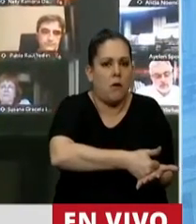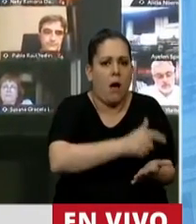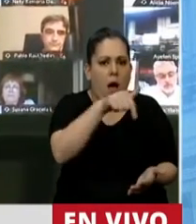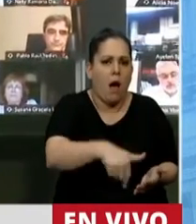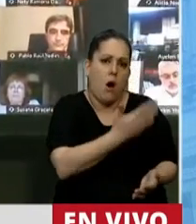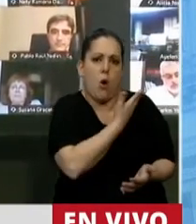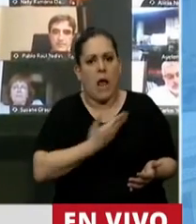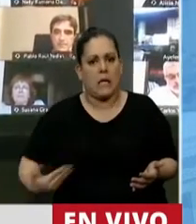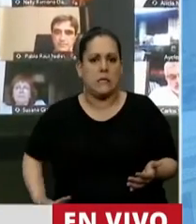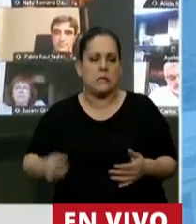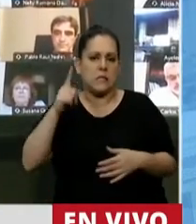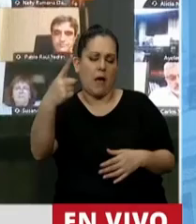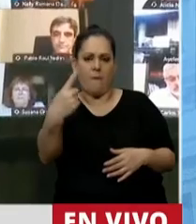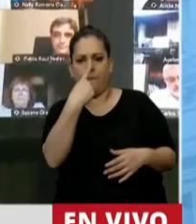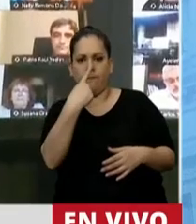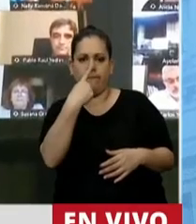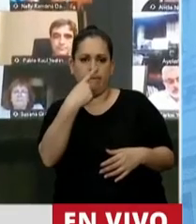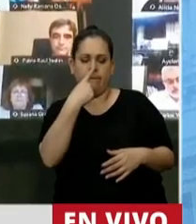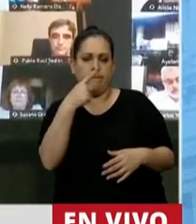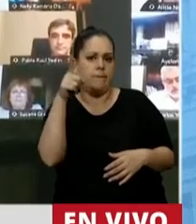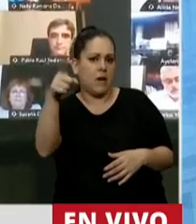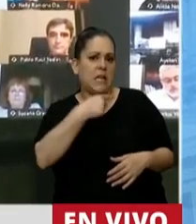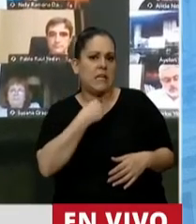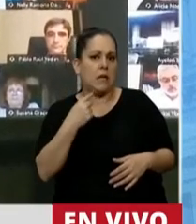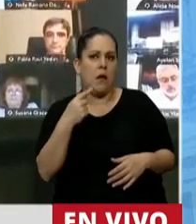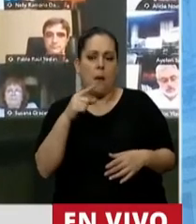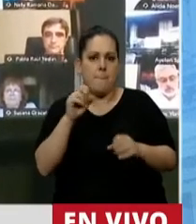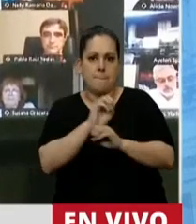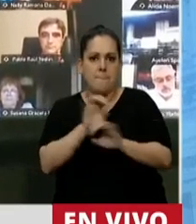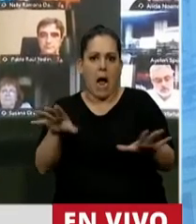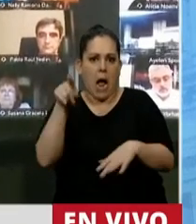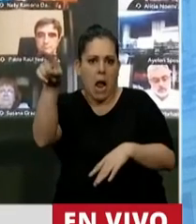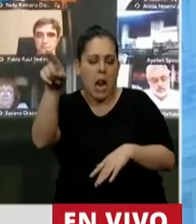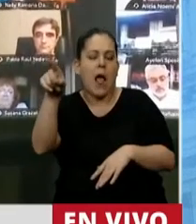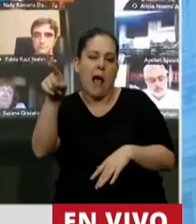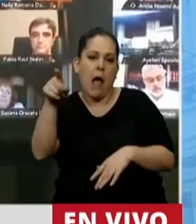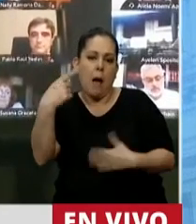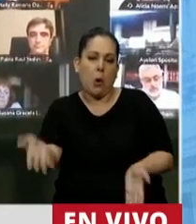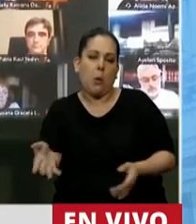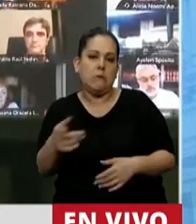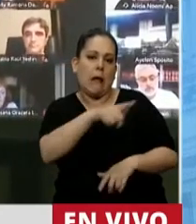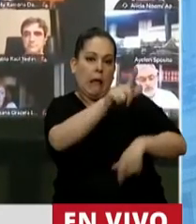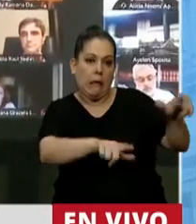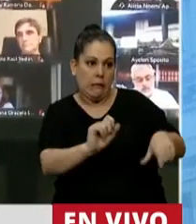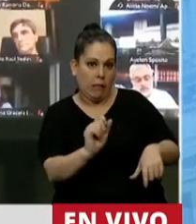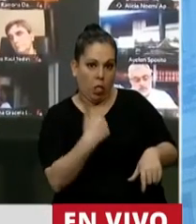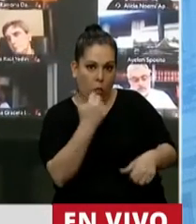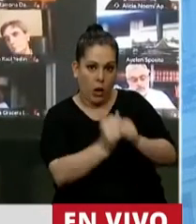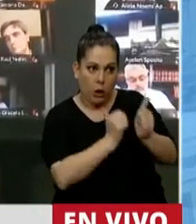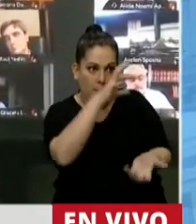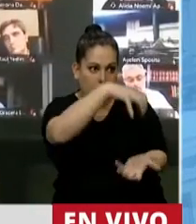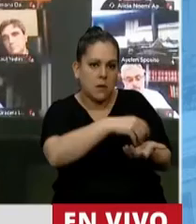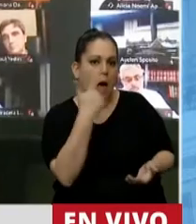Estado codicioso que ante ser ineficaz, lo que hace es meter la mano en el bolsillo de aquel que